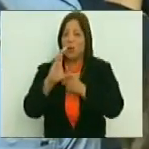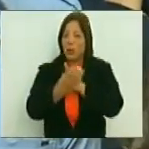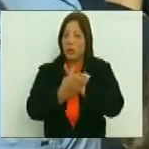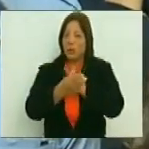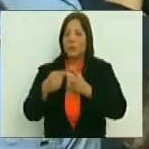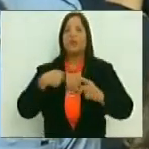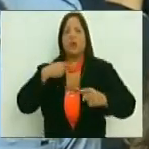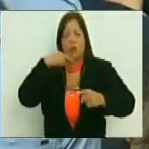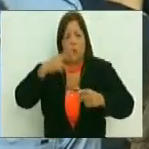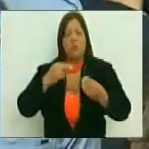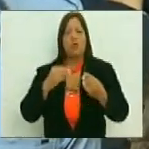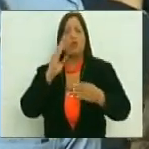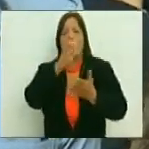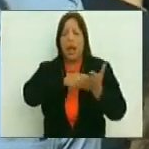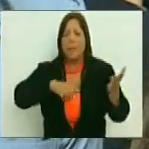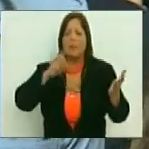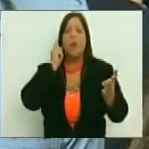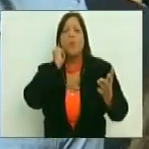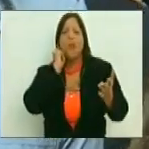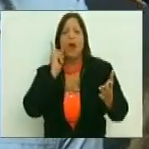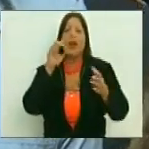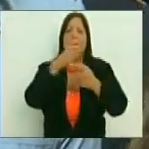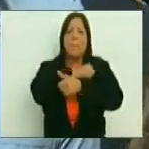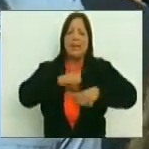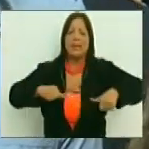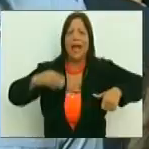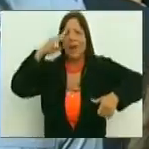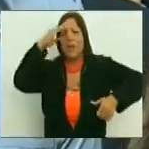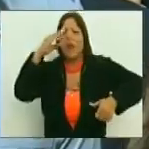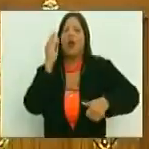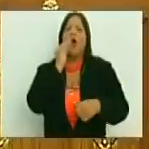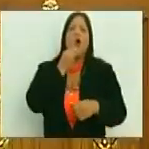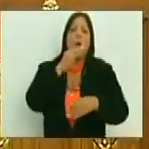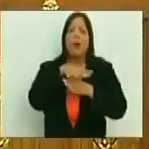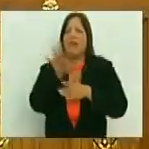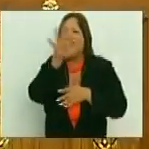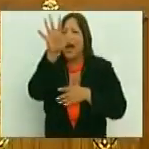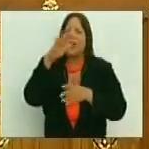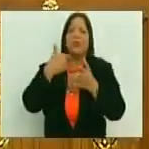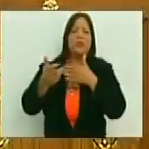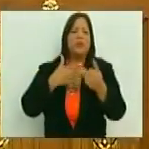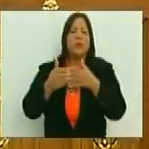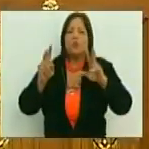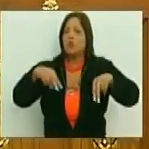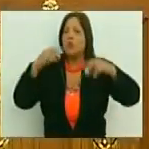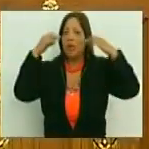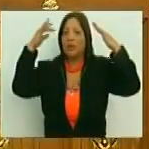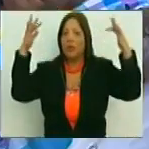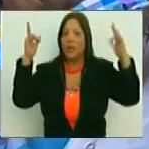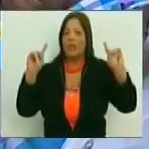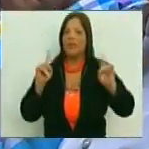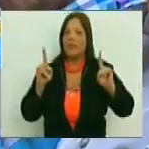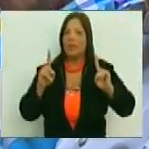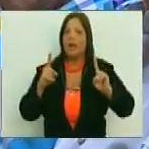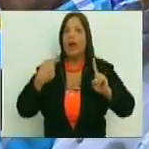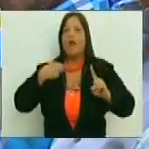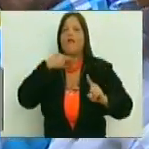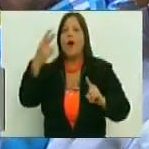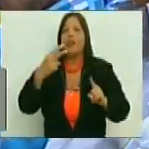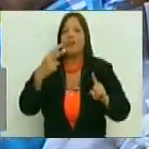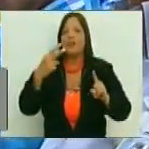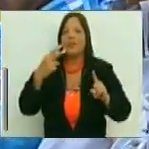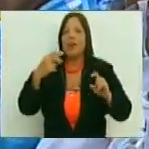Y como yo, muchos campesinos, mujeres, militares, jóvenes del barrio, que nunca íbamos a soñar poder tener voz,